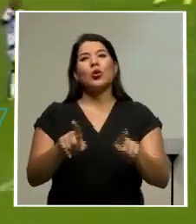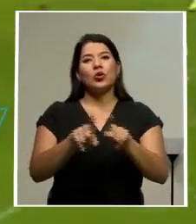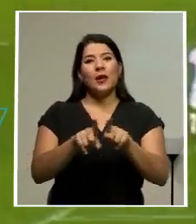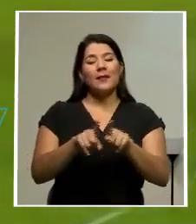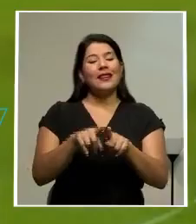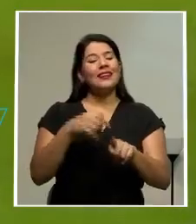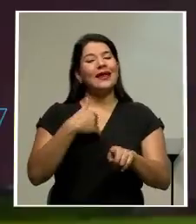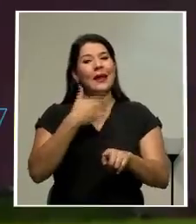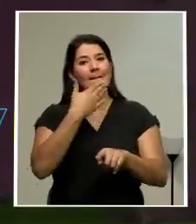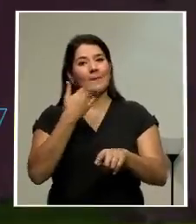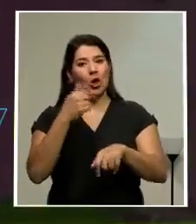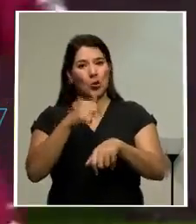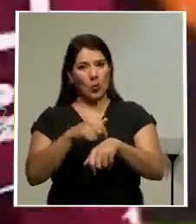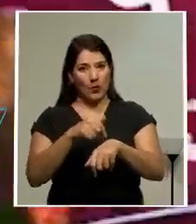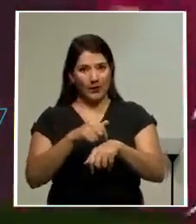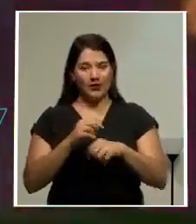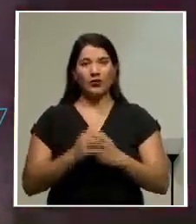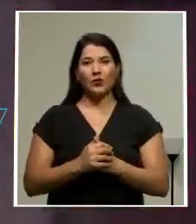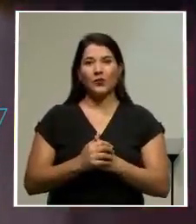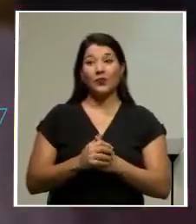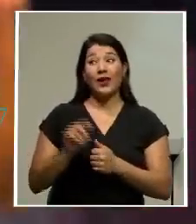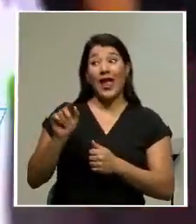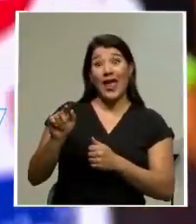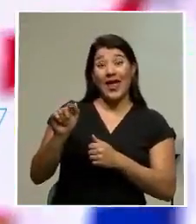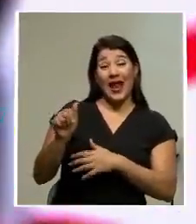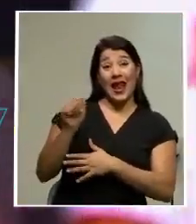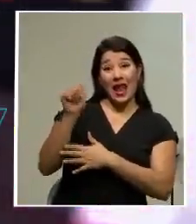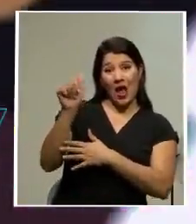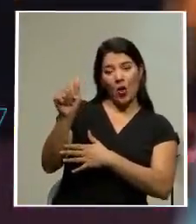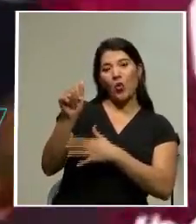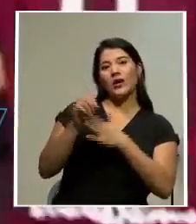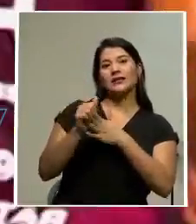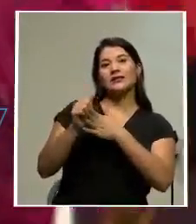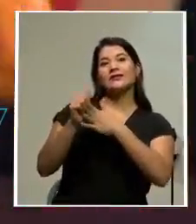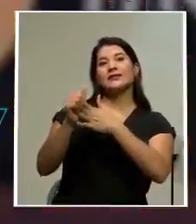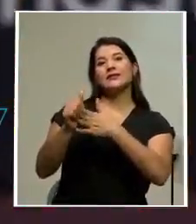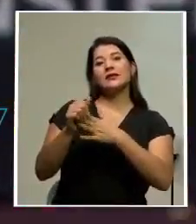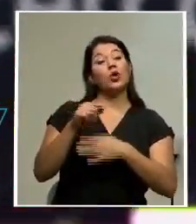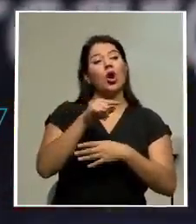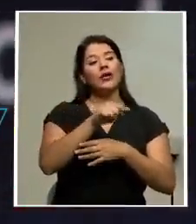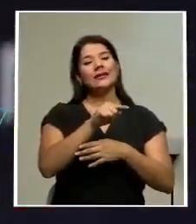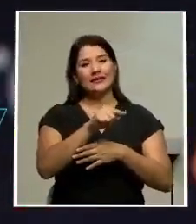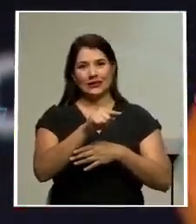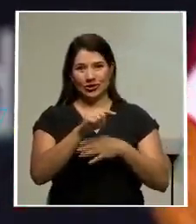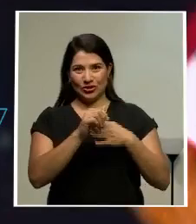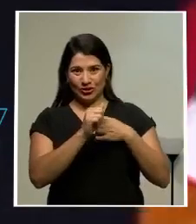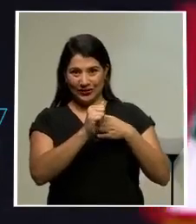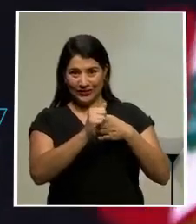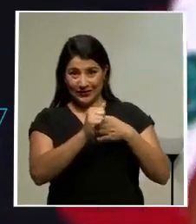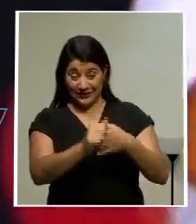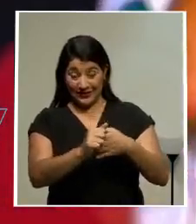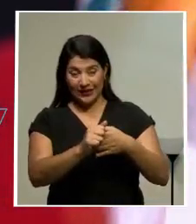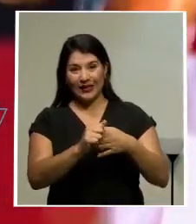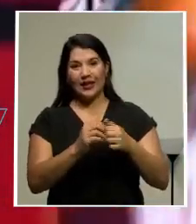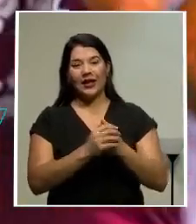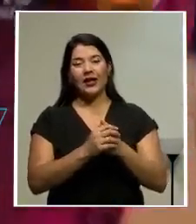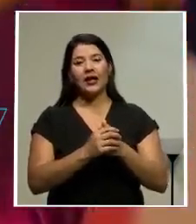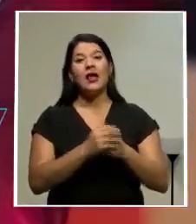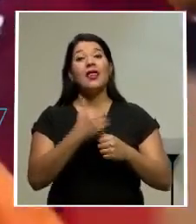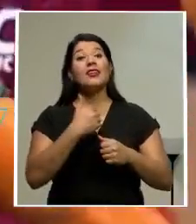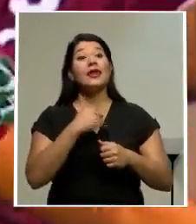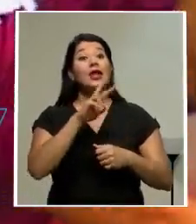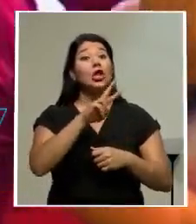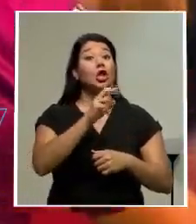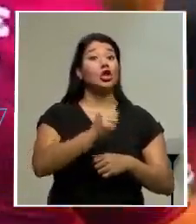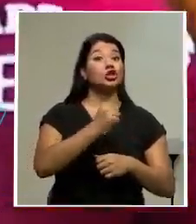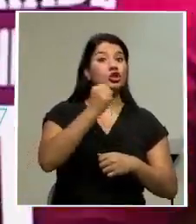mejor momento. Los dirigidos por Mauricio Wright son líderes de la apertura 2021 tras la disputa de las dos primeras jornadas, con un balance de dos